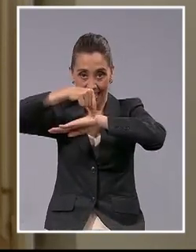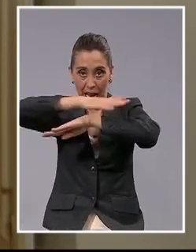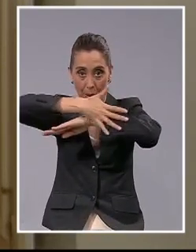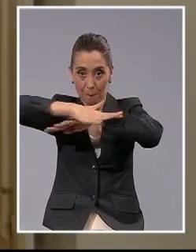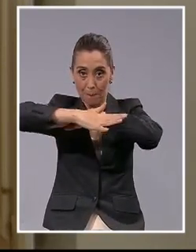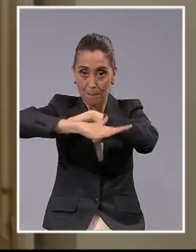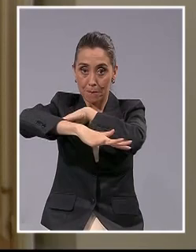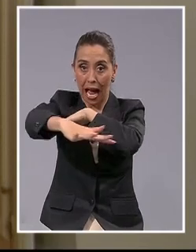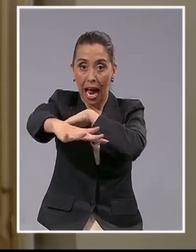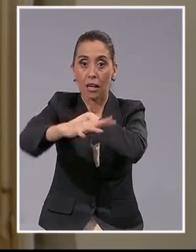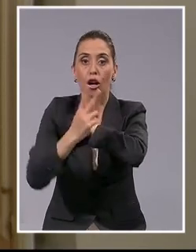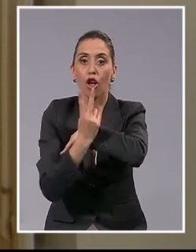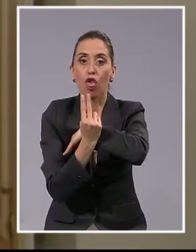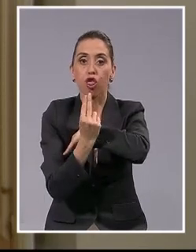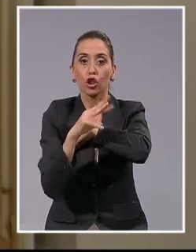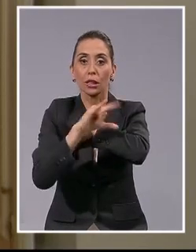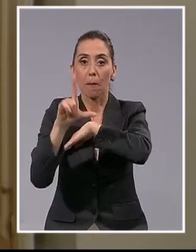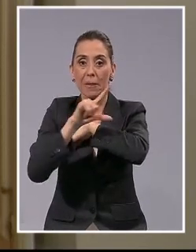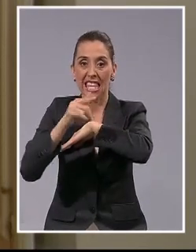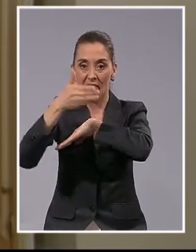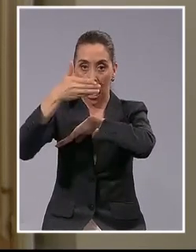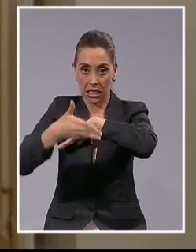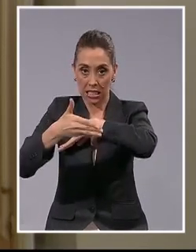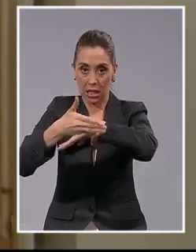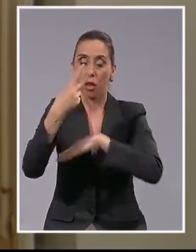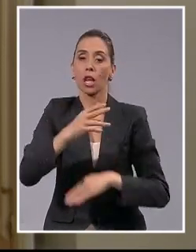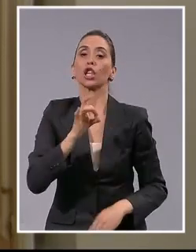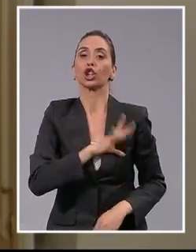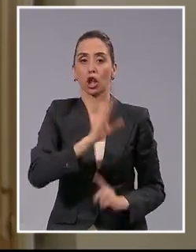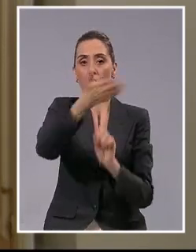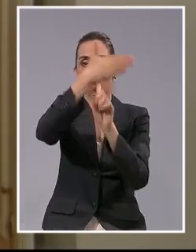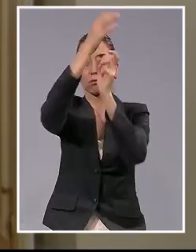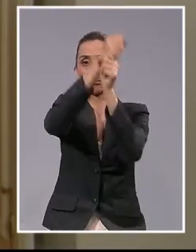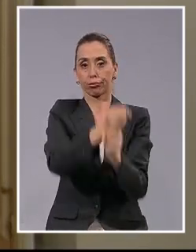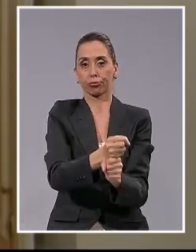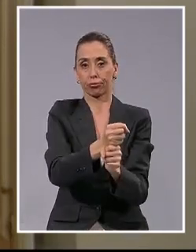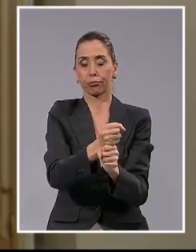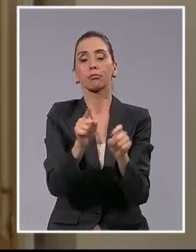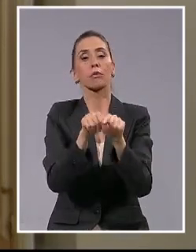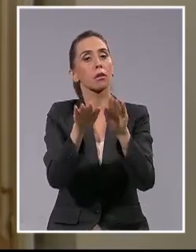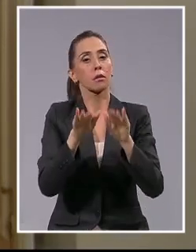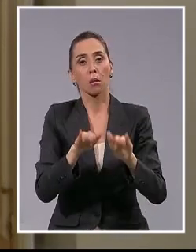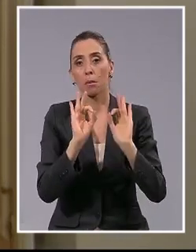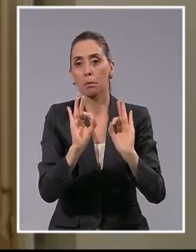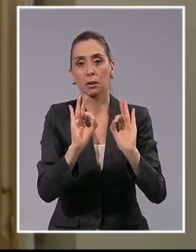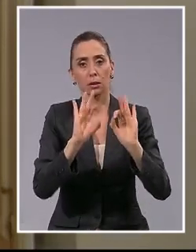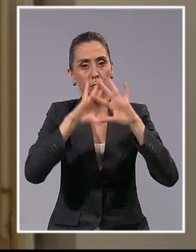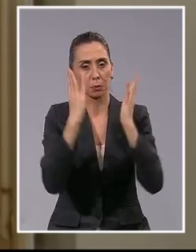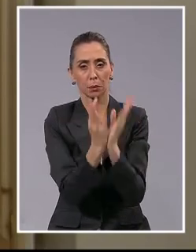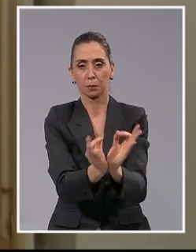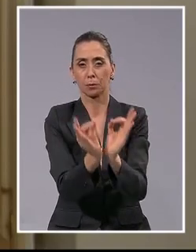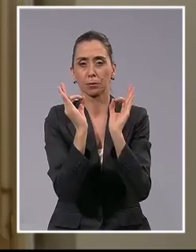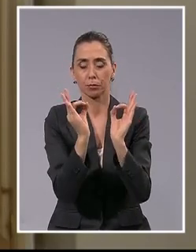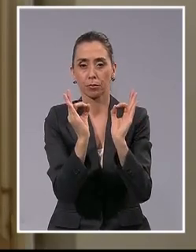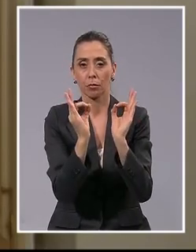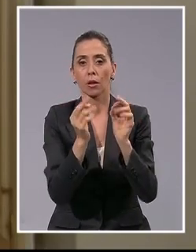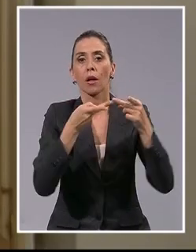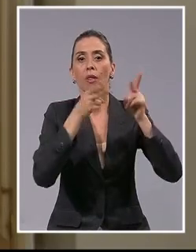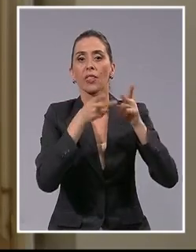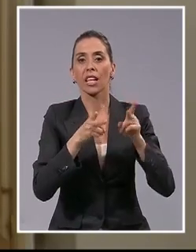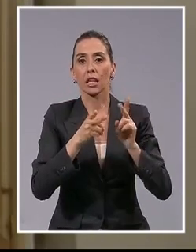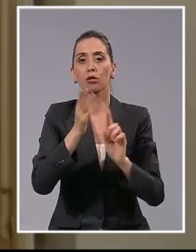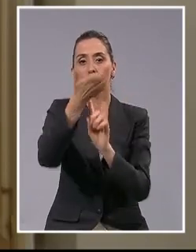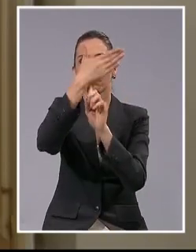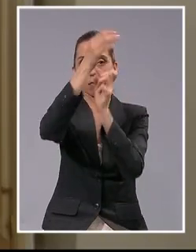territorial y soberano de nuestro país, sobre el cual Chile mantiene plenos y absolutos sus derechos